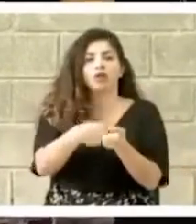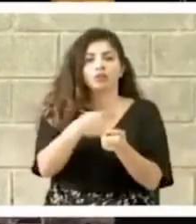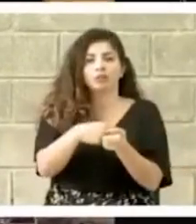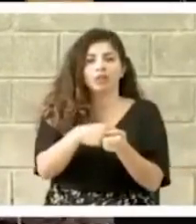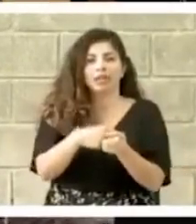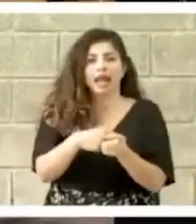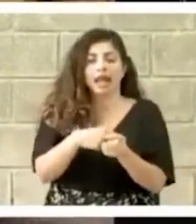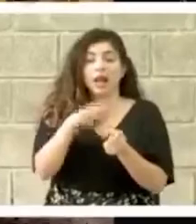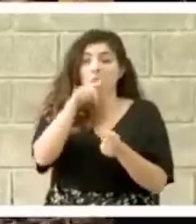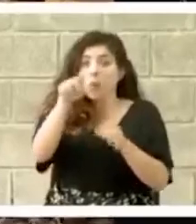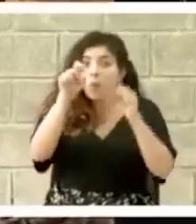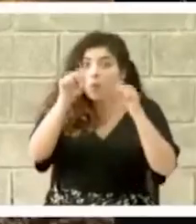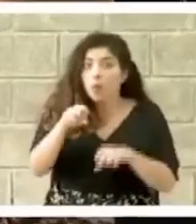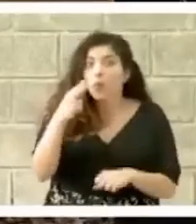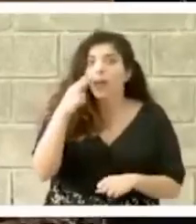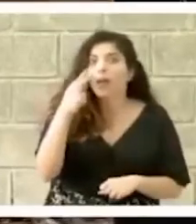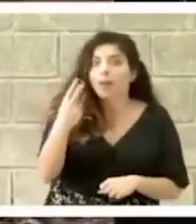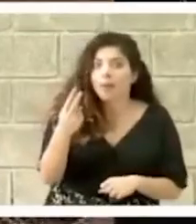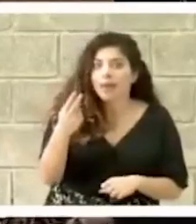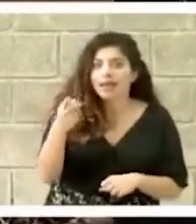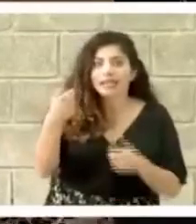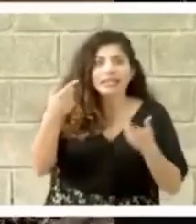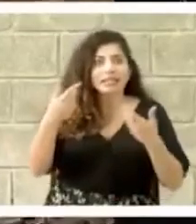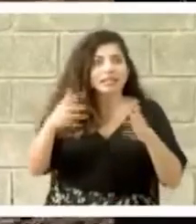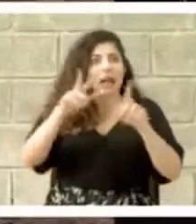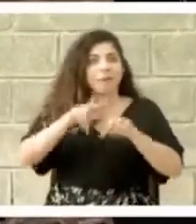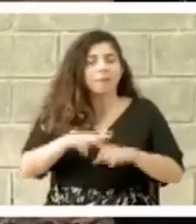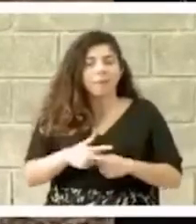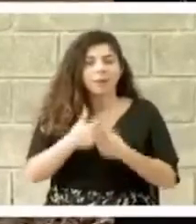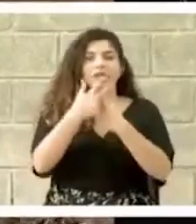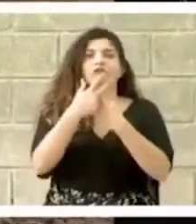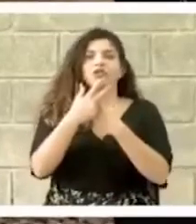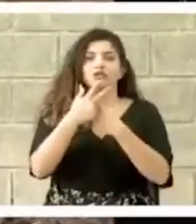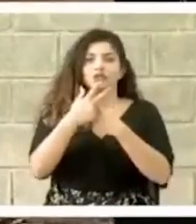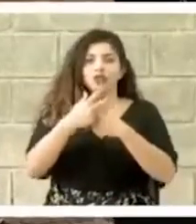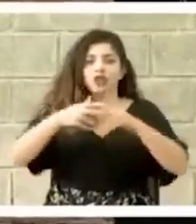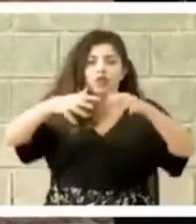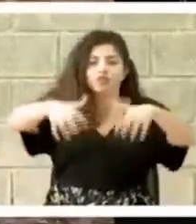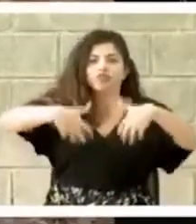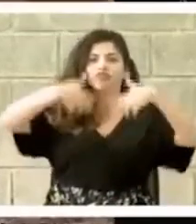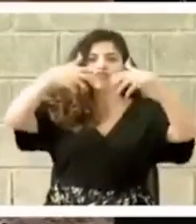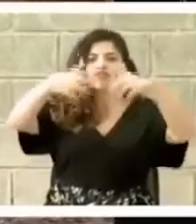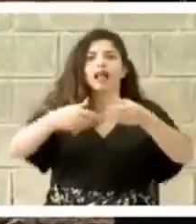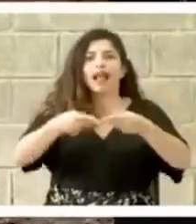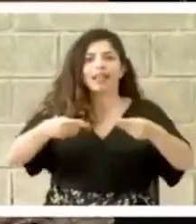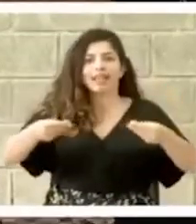Y como podemos ver, ya inició el movimiento de tierra.